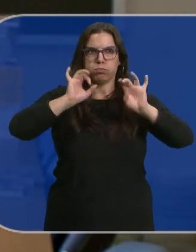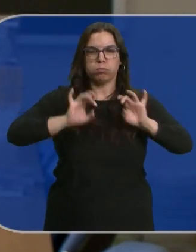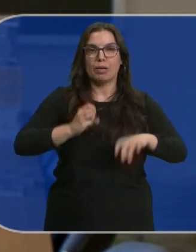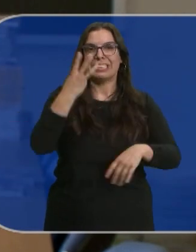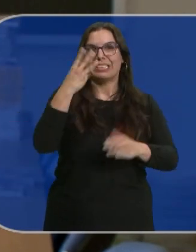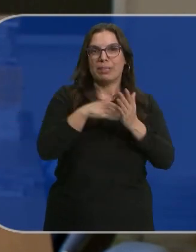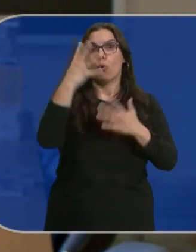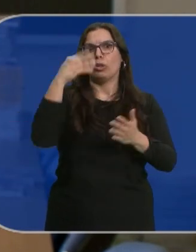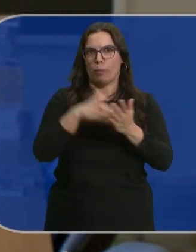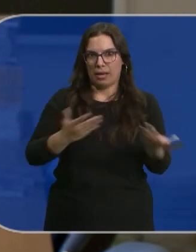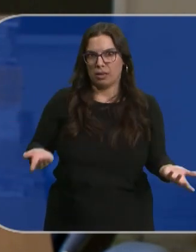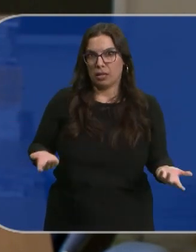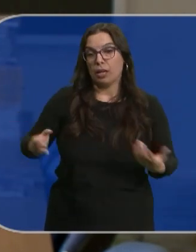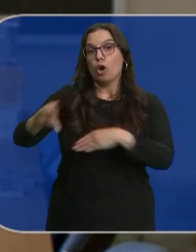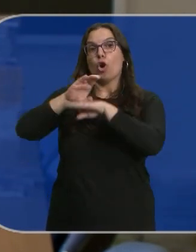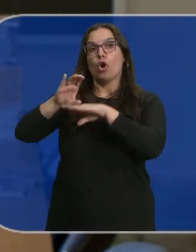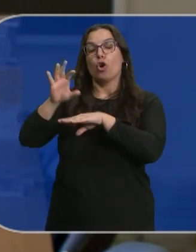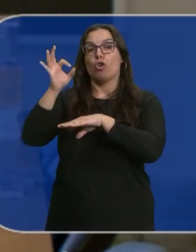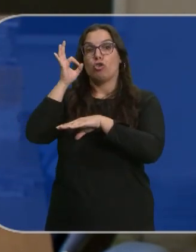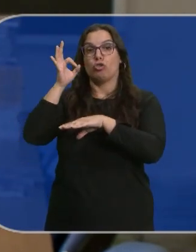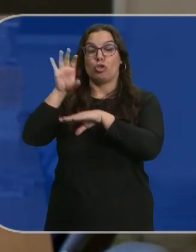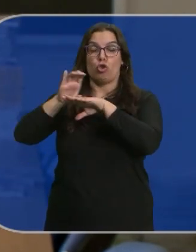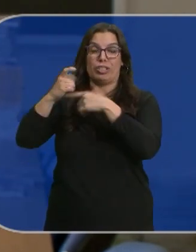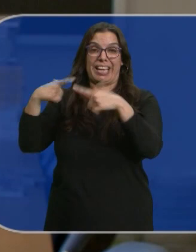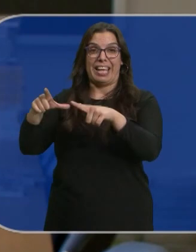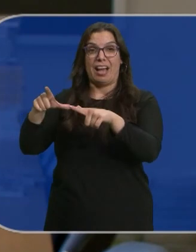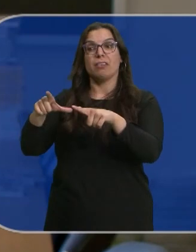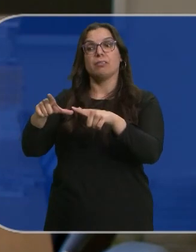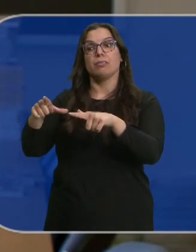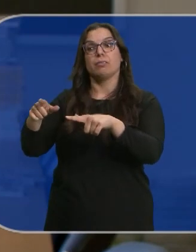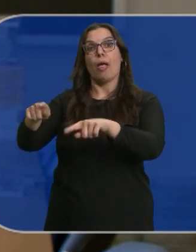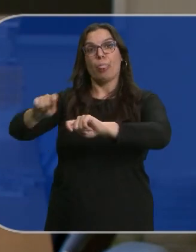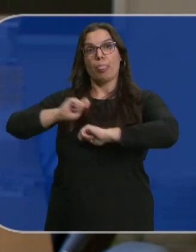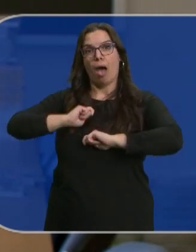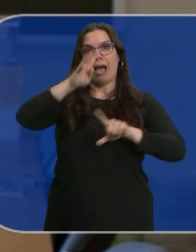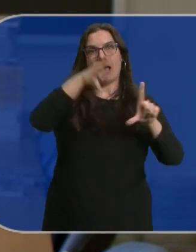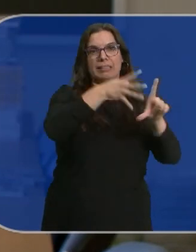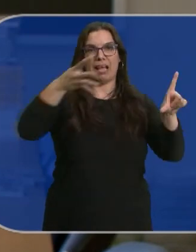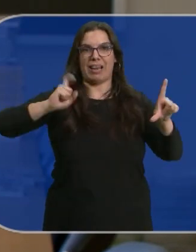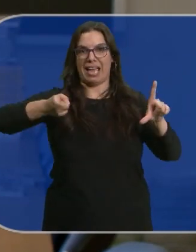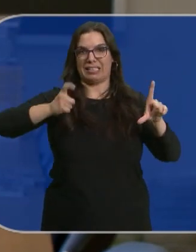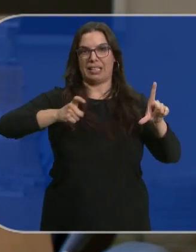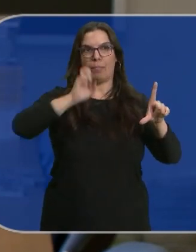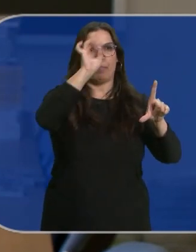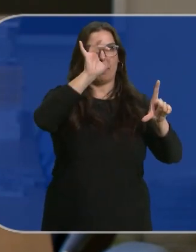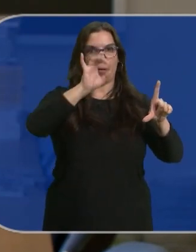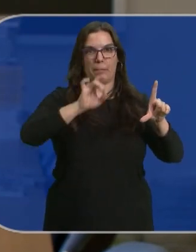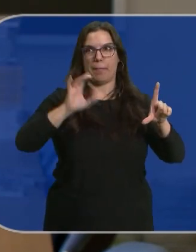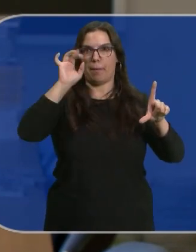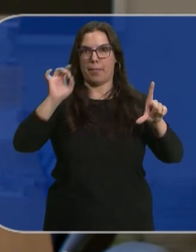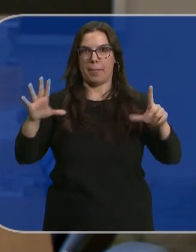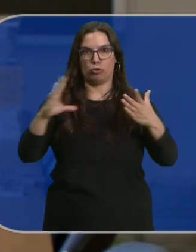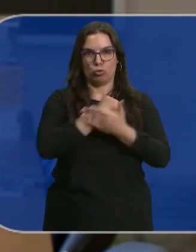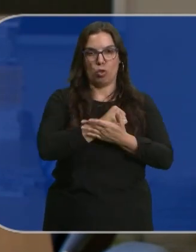Se nos ha proporcionado desde la consejería de Castilla y León una tabla Excel para ir metiendo todas esas